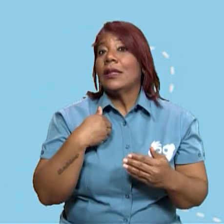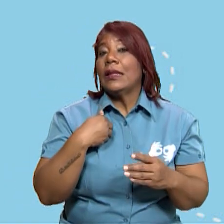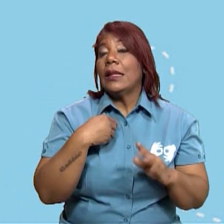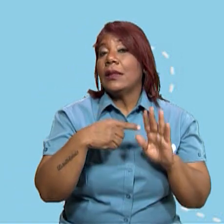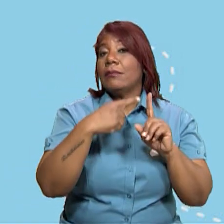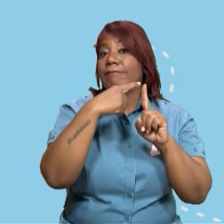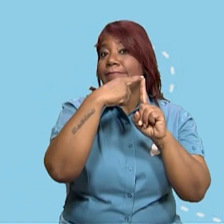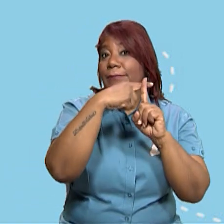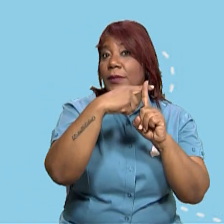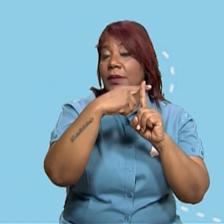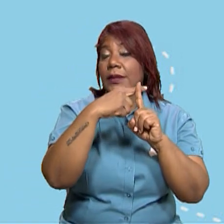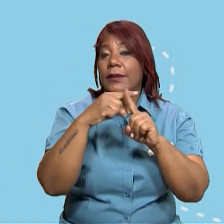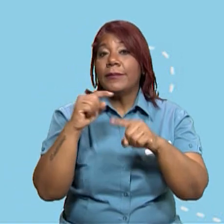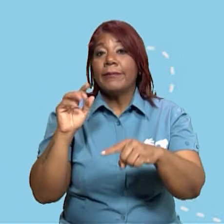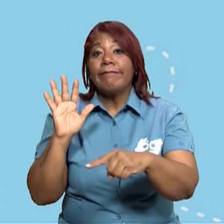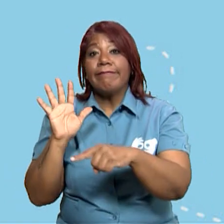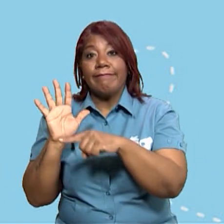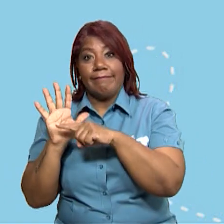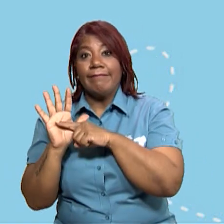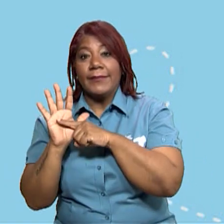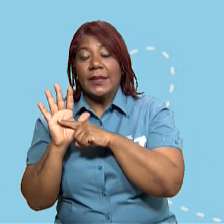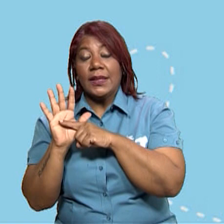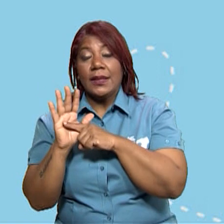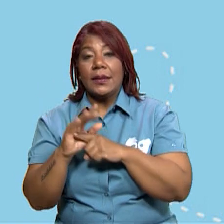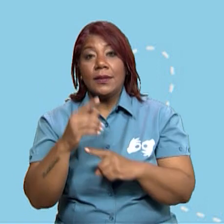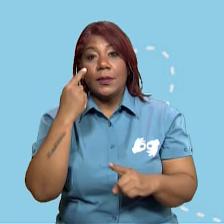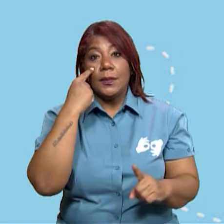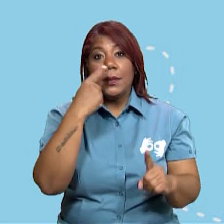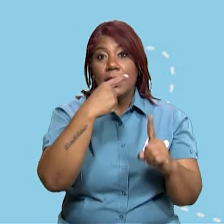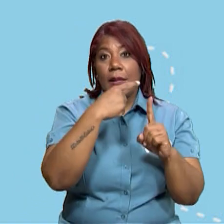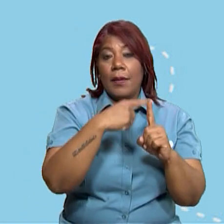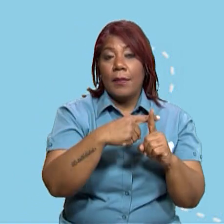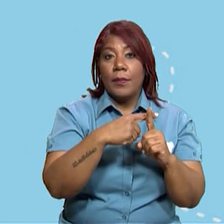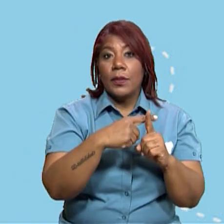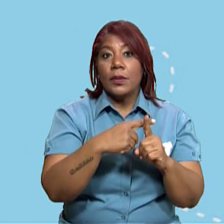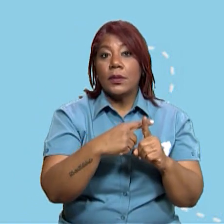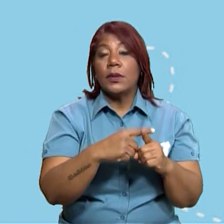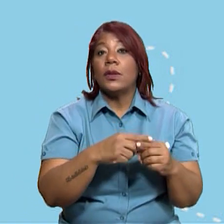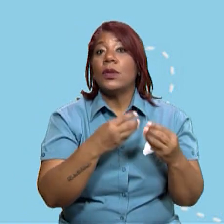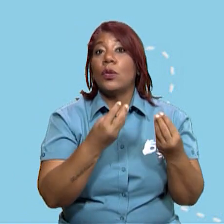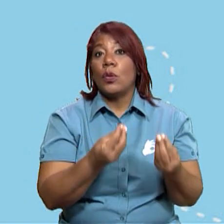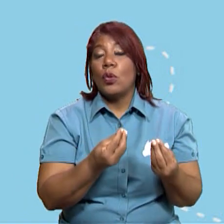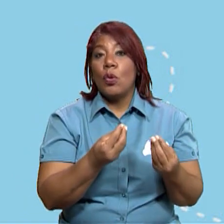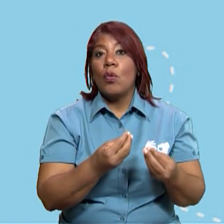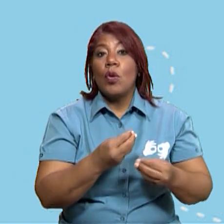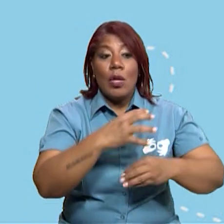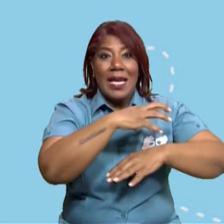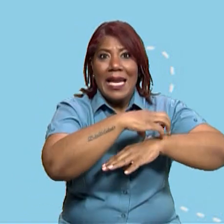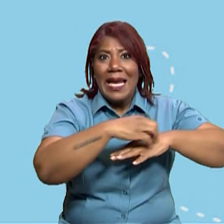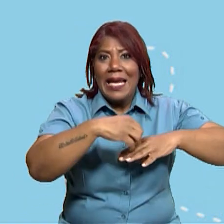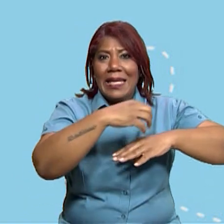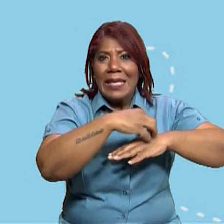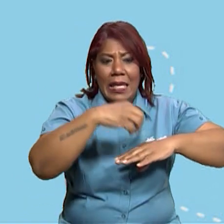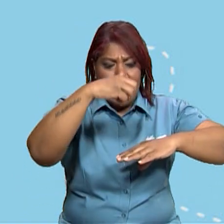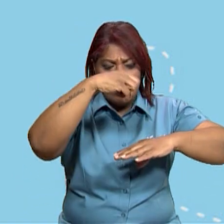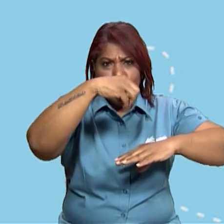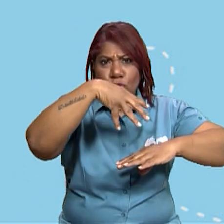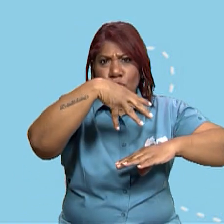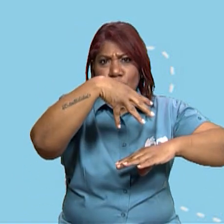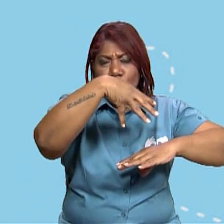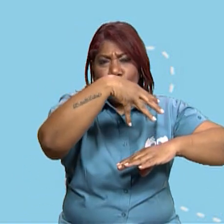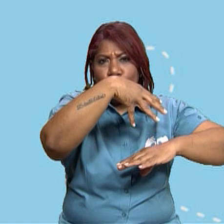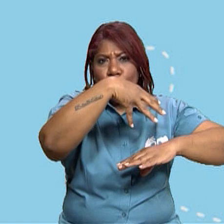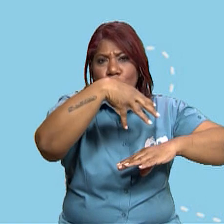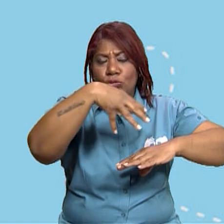negativa. Efectos positivos, sistema de riego y mejoramiento de la semilla. Cuando